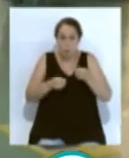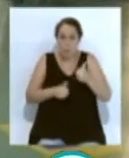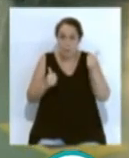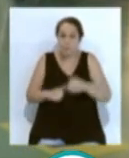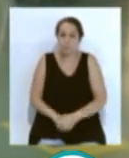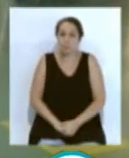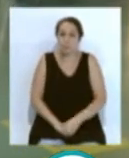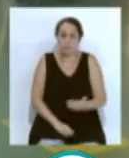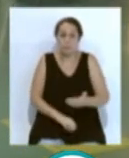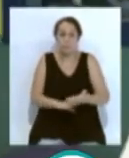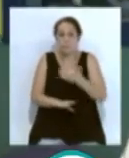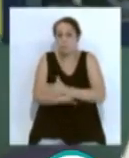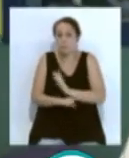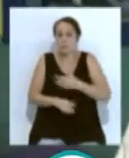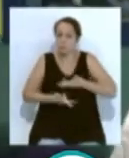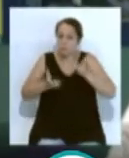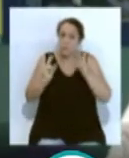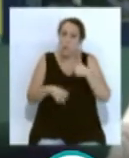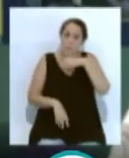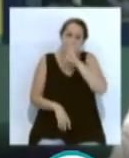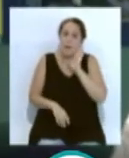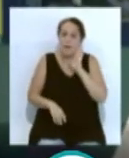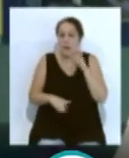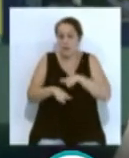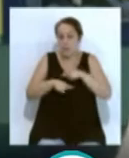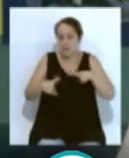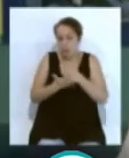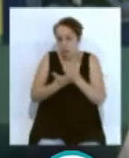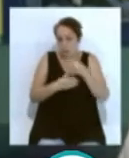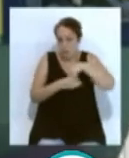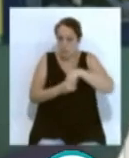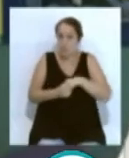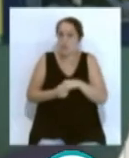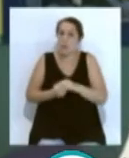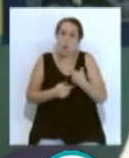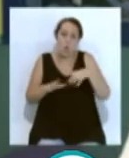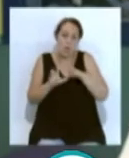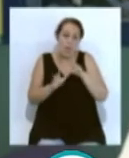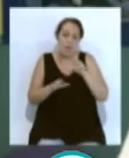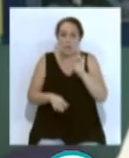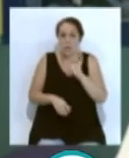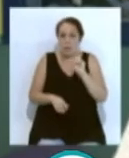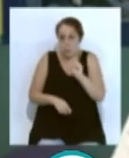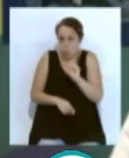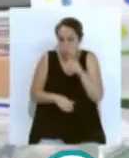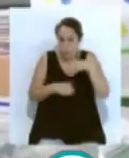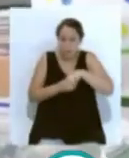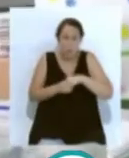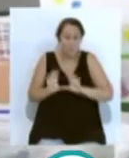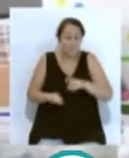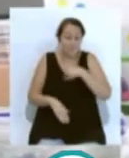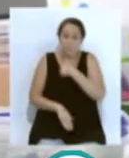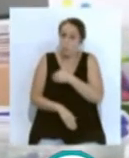lo mejor dejábamos que los padres tuvieran 10 minutos en la clase o 15 minutos, que todos los días entraran y demás, y este curso pues no va a poder